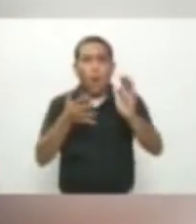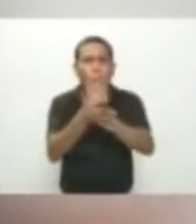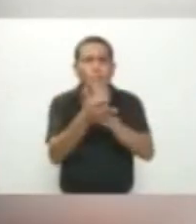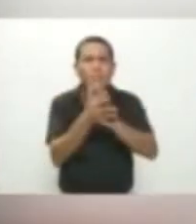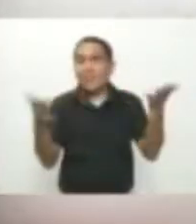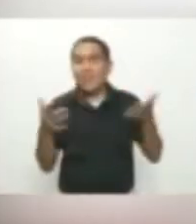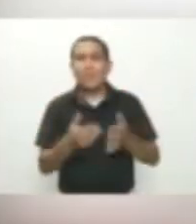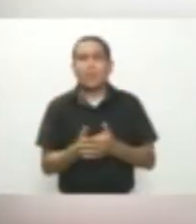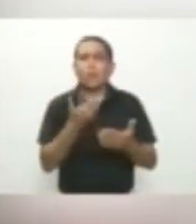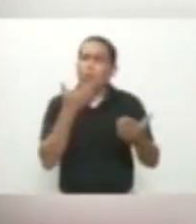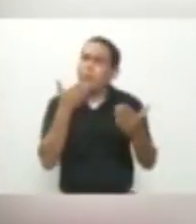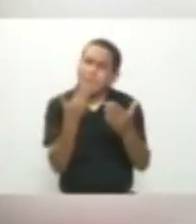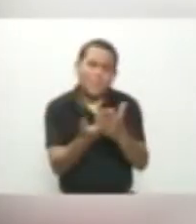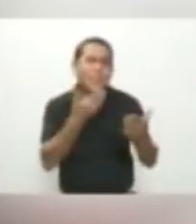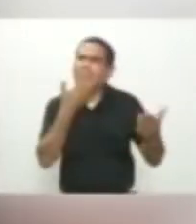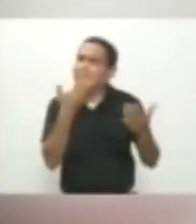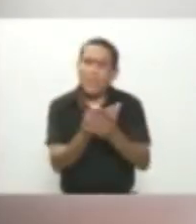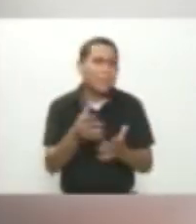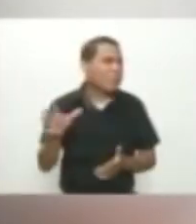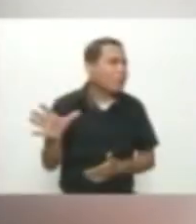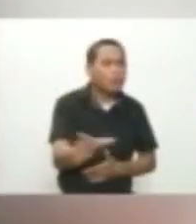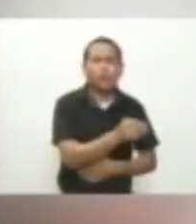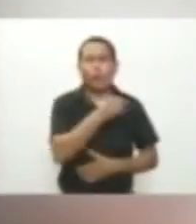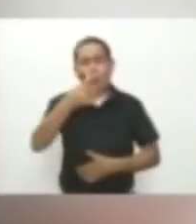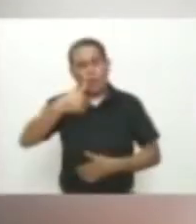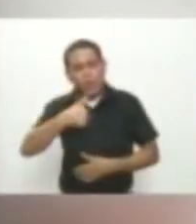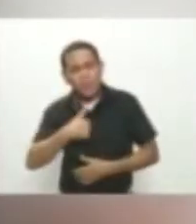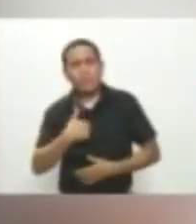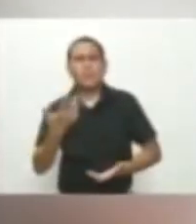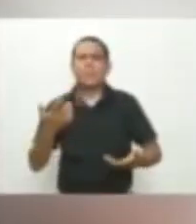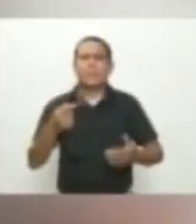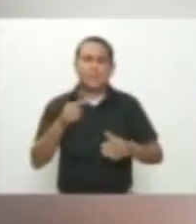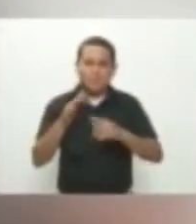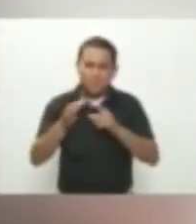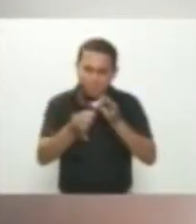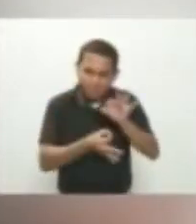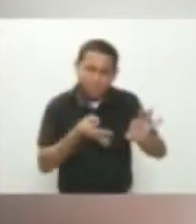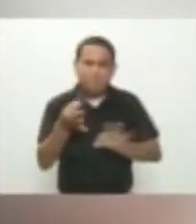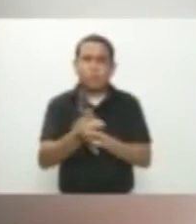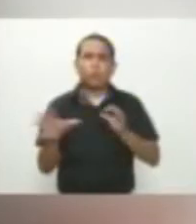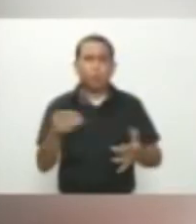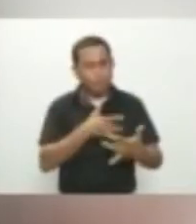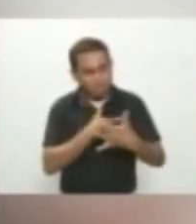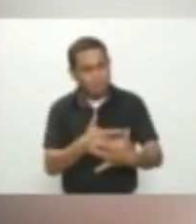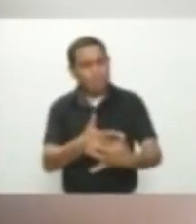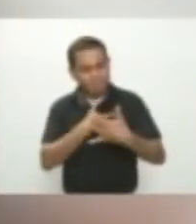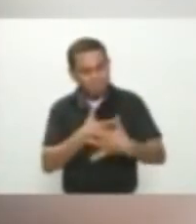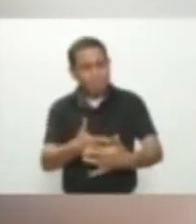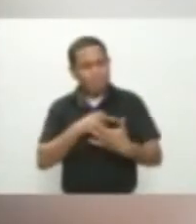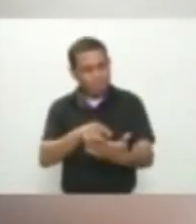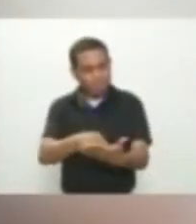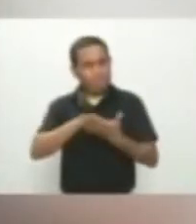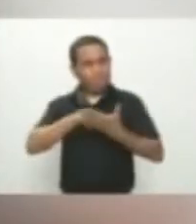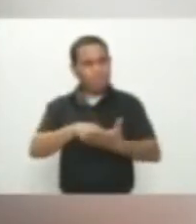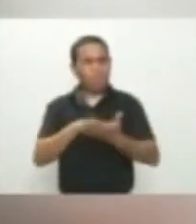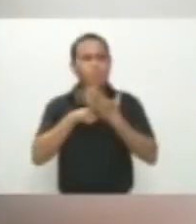agradecer Por toda esta Deferencia Que han tenido Esta solidaridad Que le han demostrado